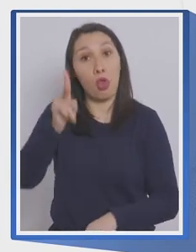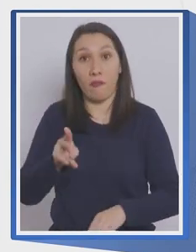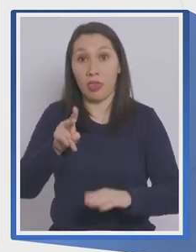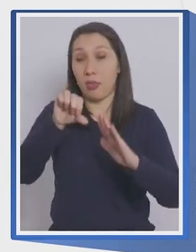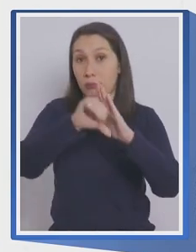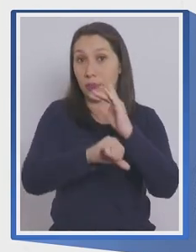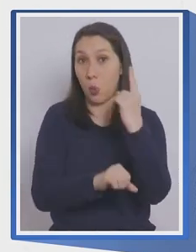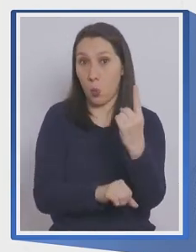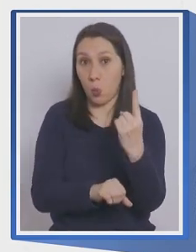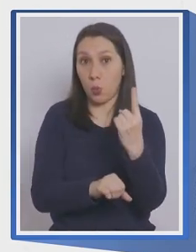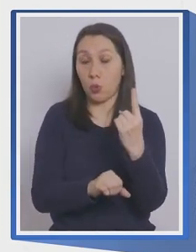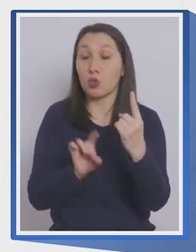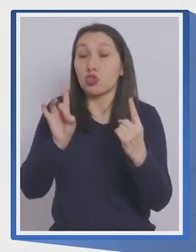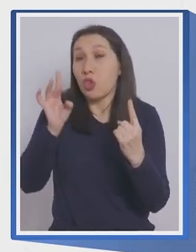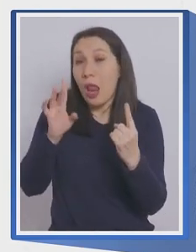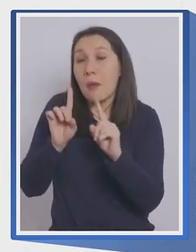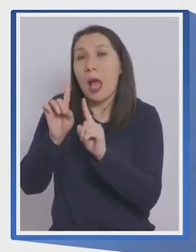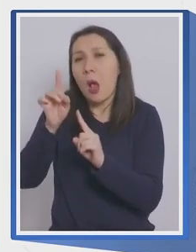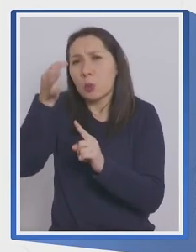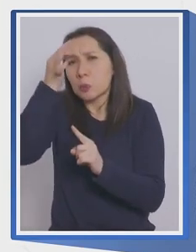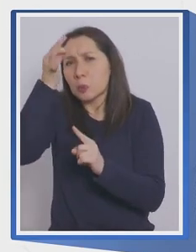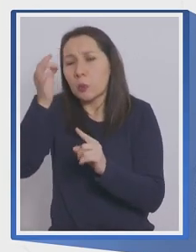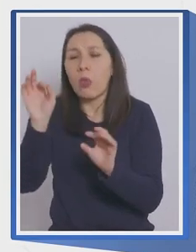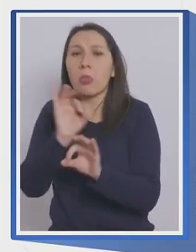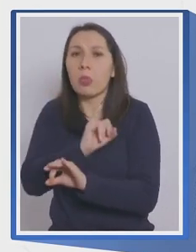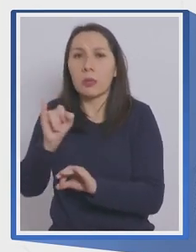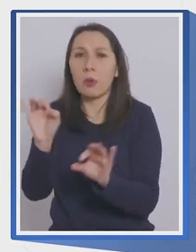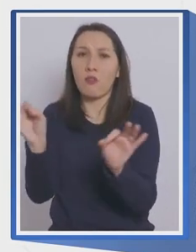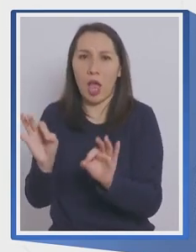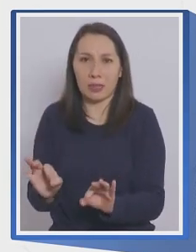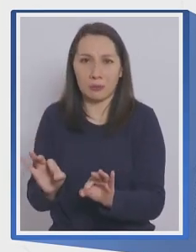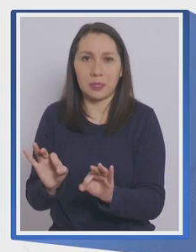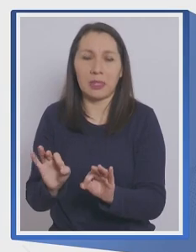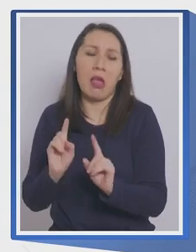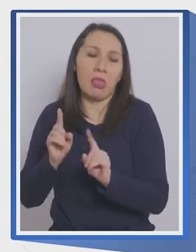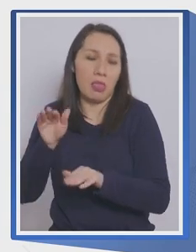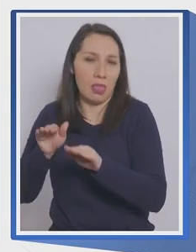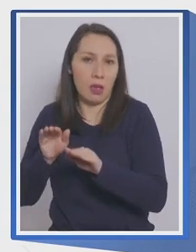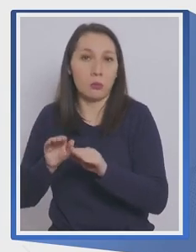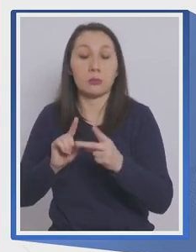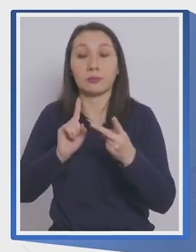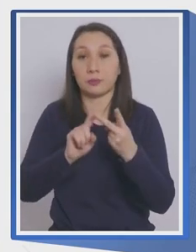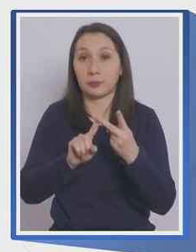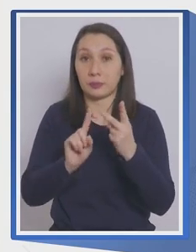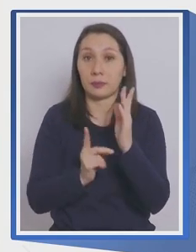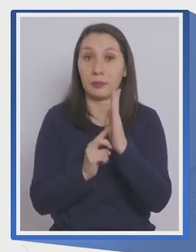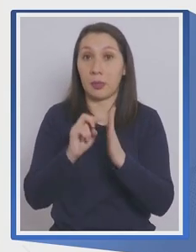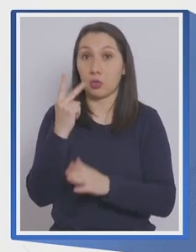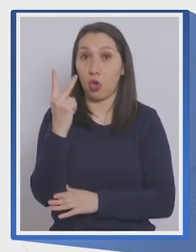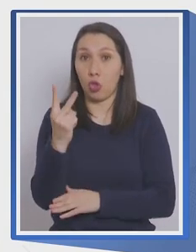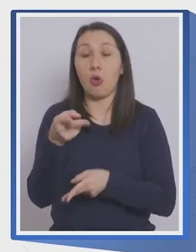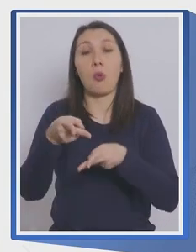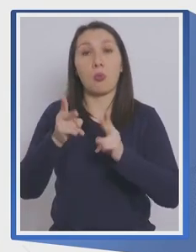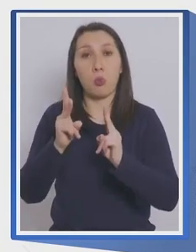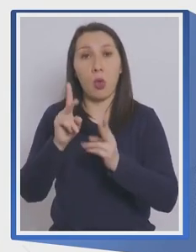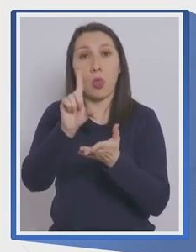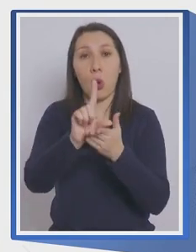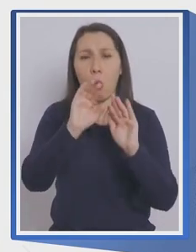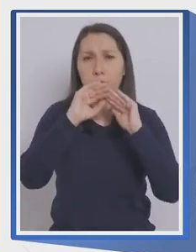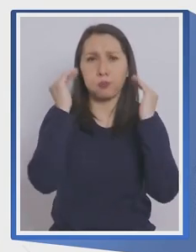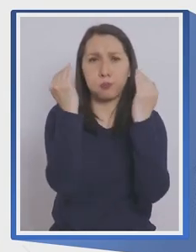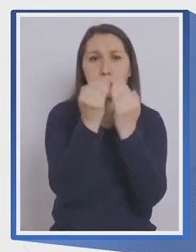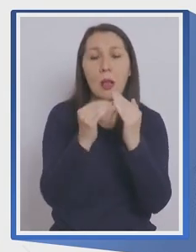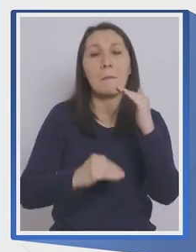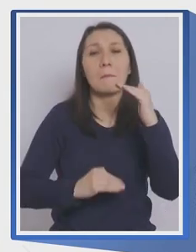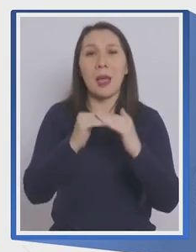cuarentena, excepto en algunas excepciones que se darán a conocer según corresponda. En transición, podrán asistir en espacios cerrados un